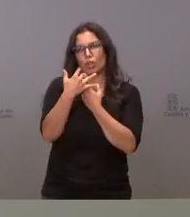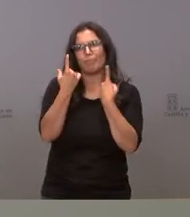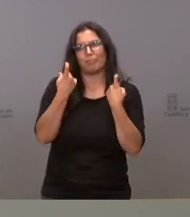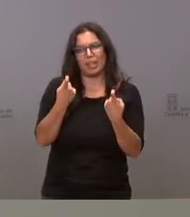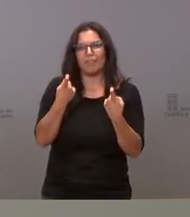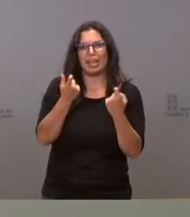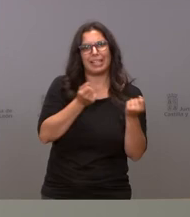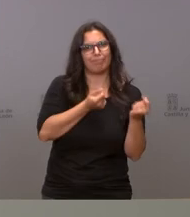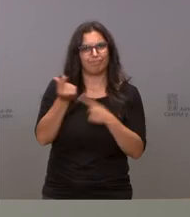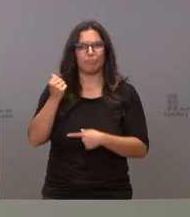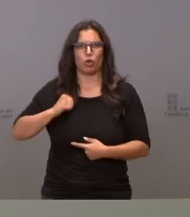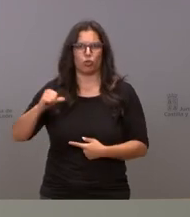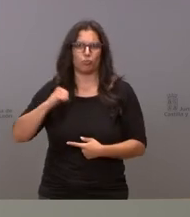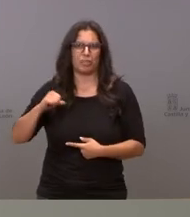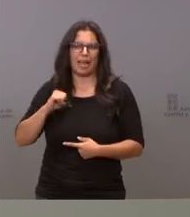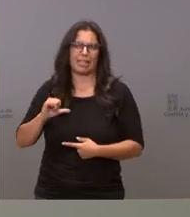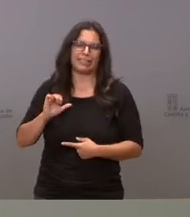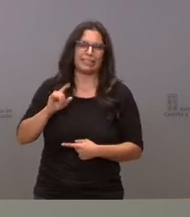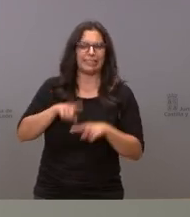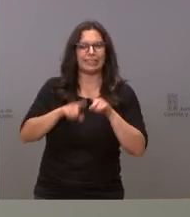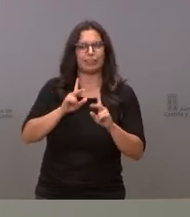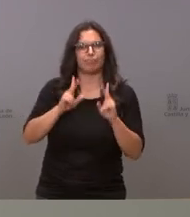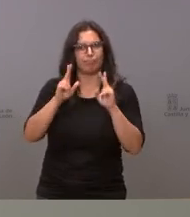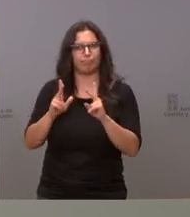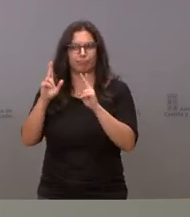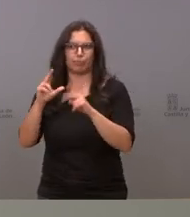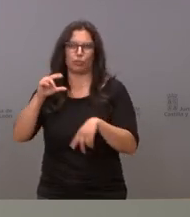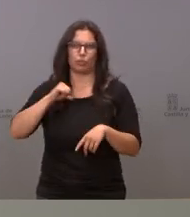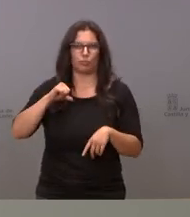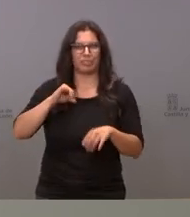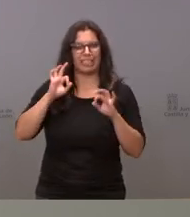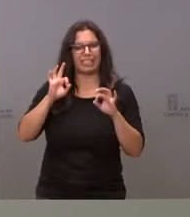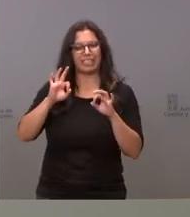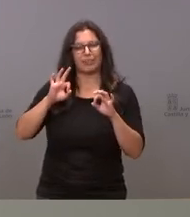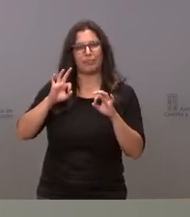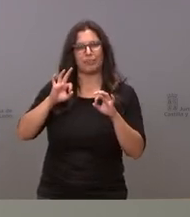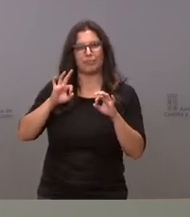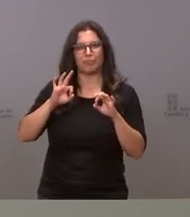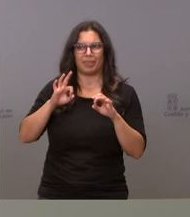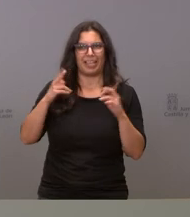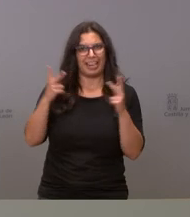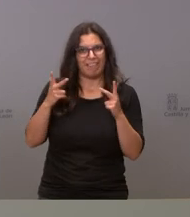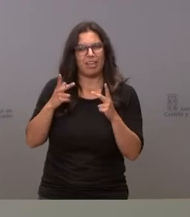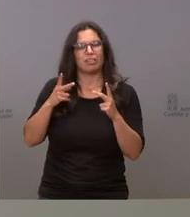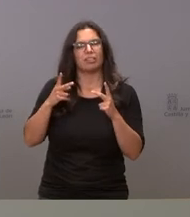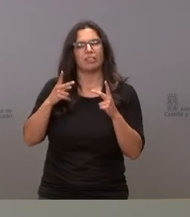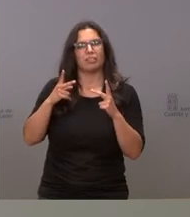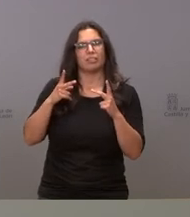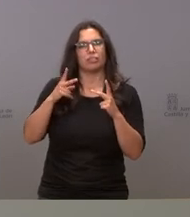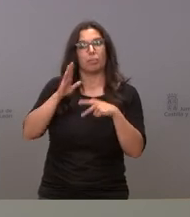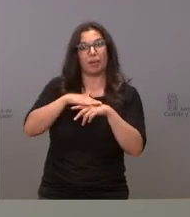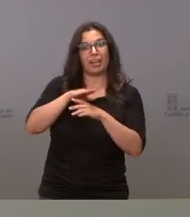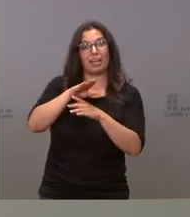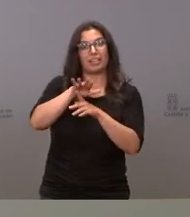ingresos puntuales en hospitales en hospitales de agudos y por lo tanto para resolver una